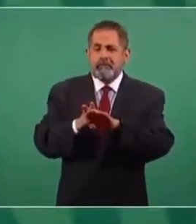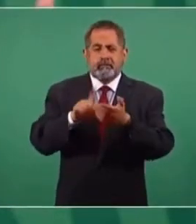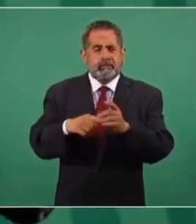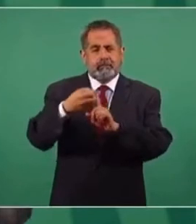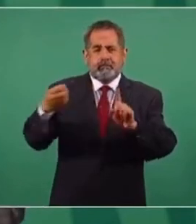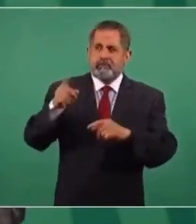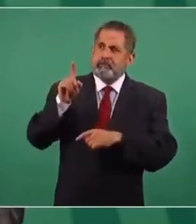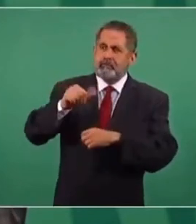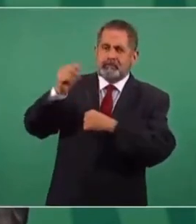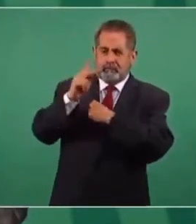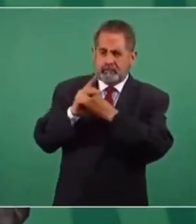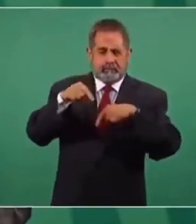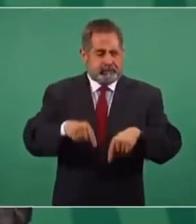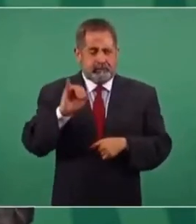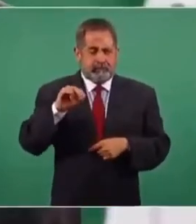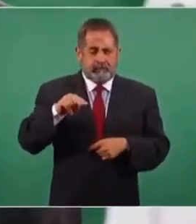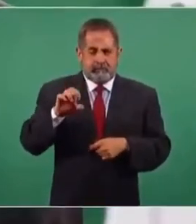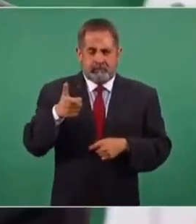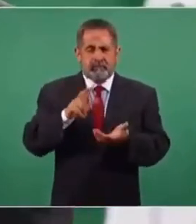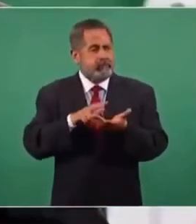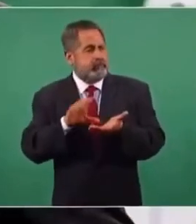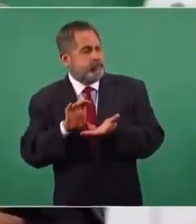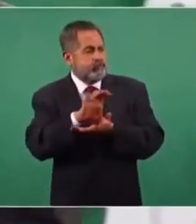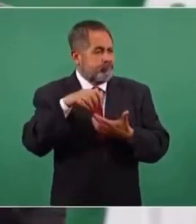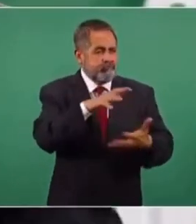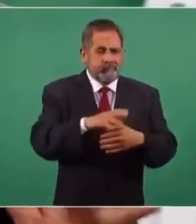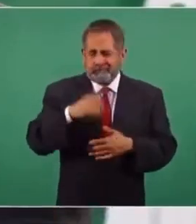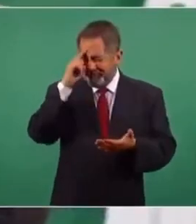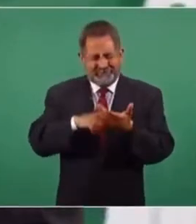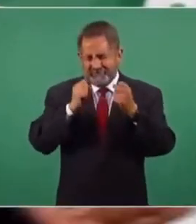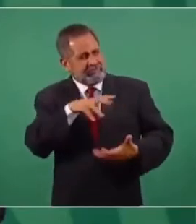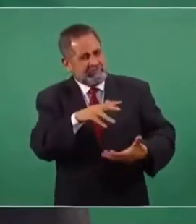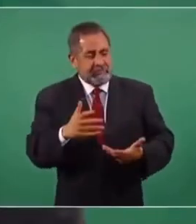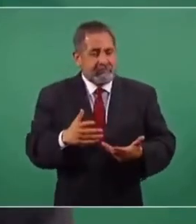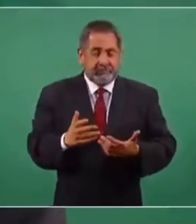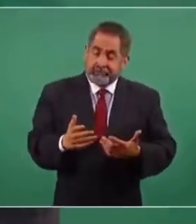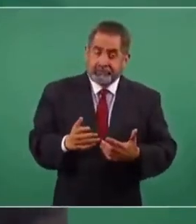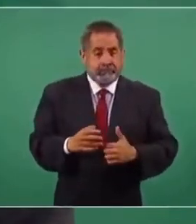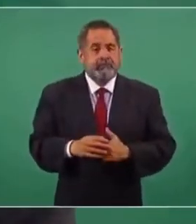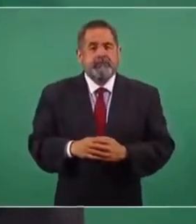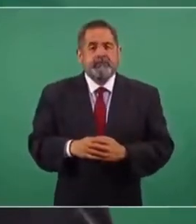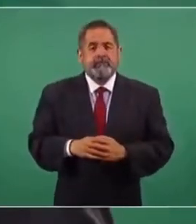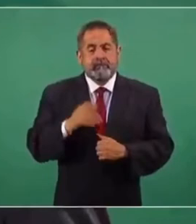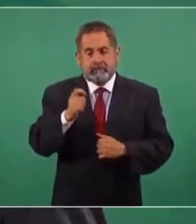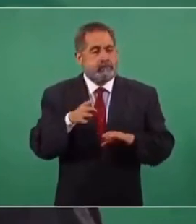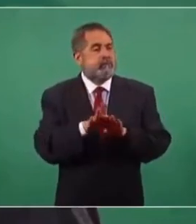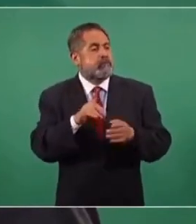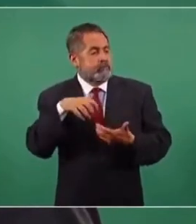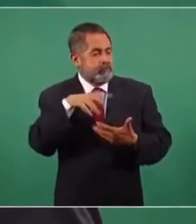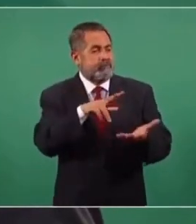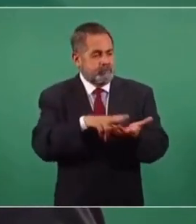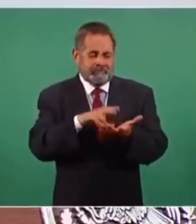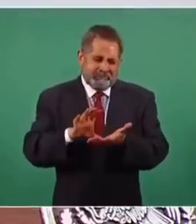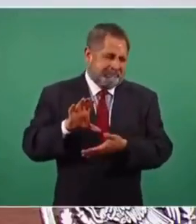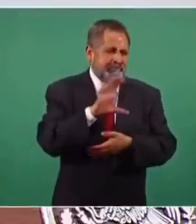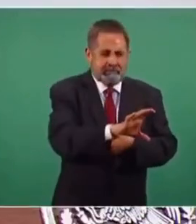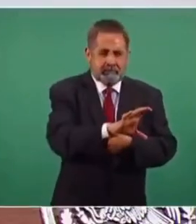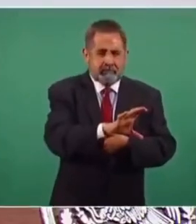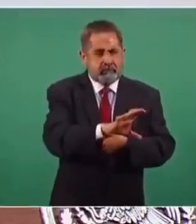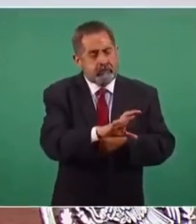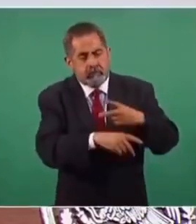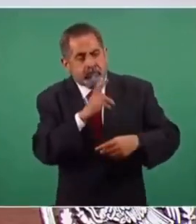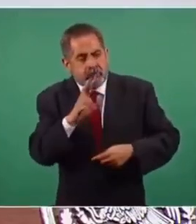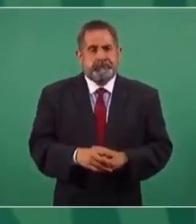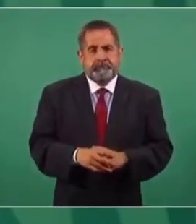organizar las elecciones, el INE? Estoy seguro que es el más costoso del mundo. Y no sólo es lo que cuesta, los